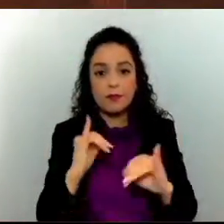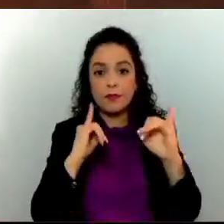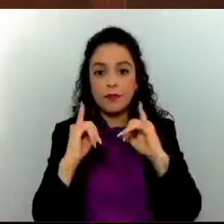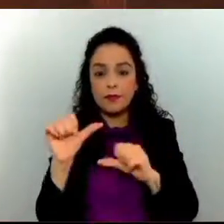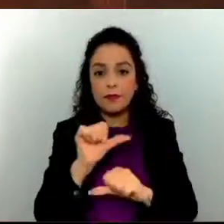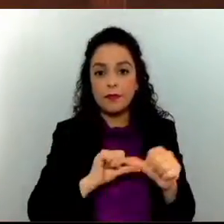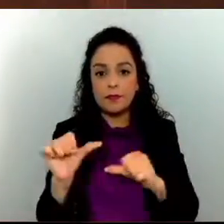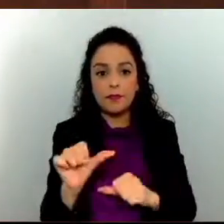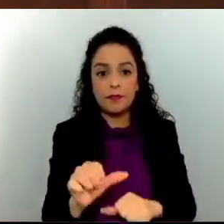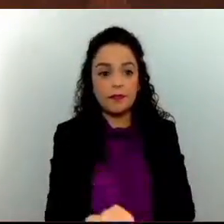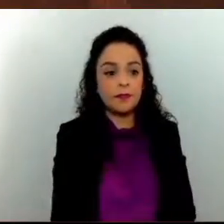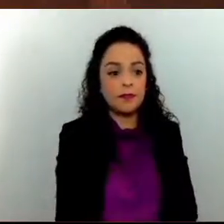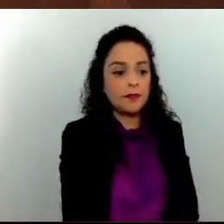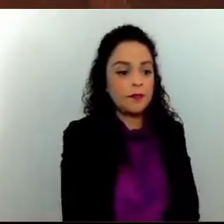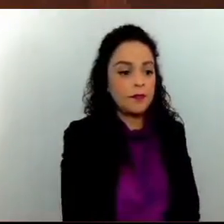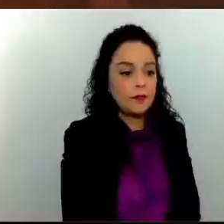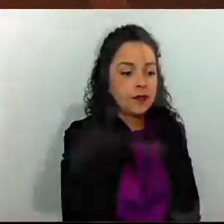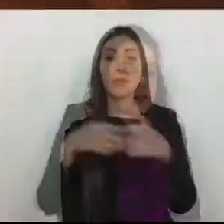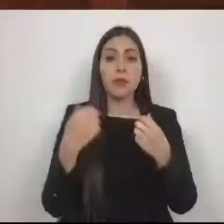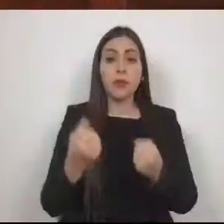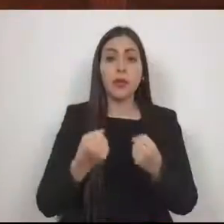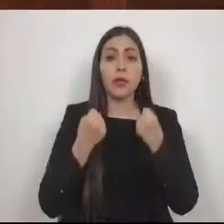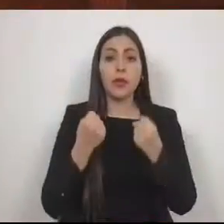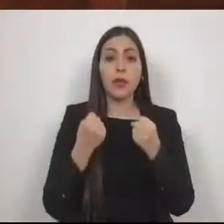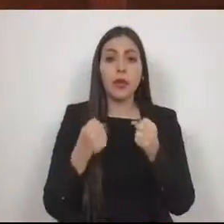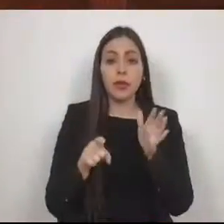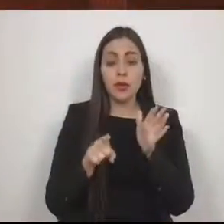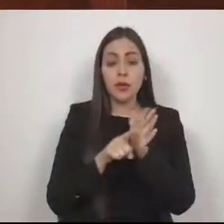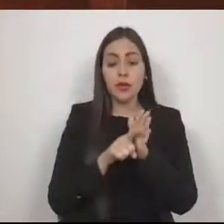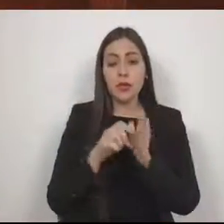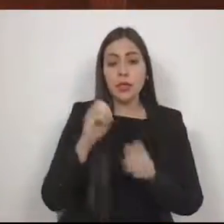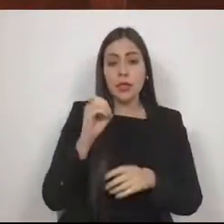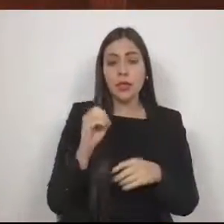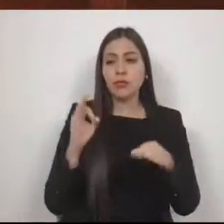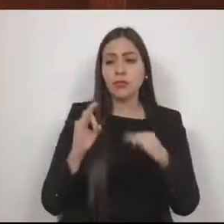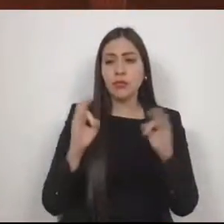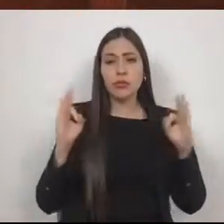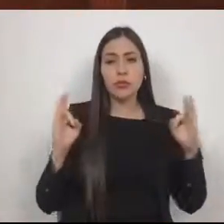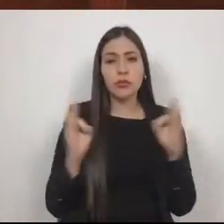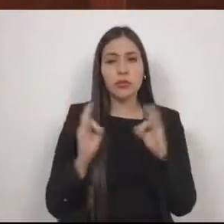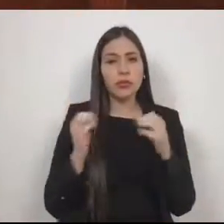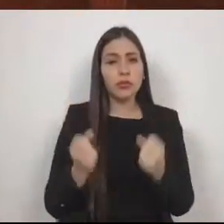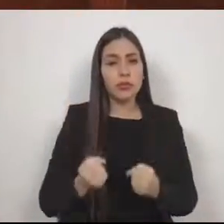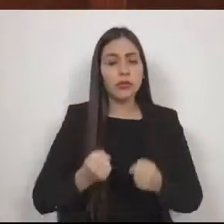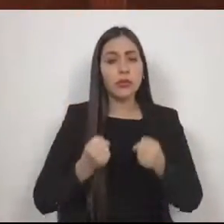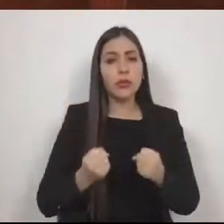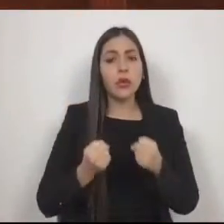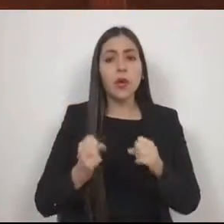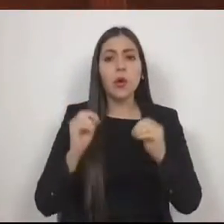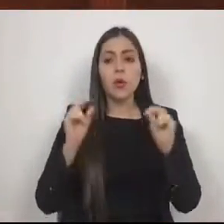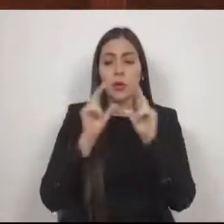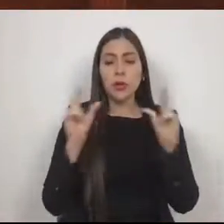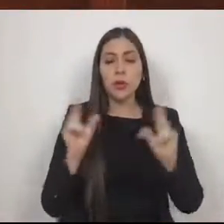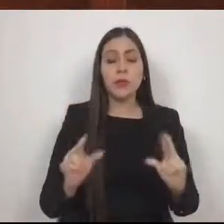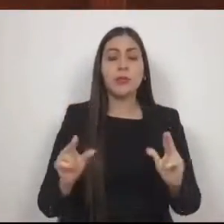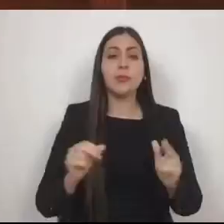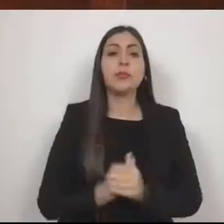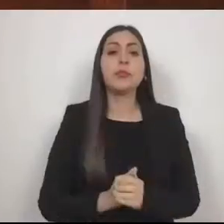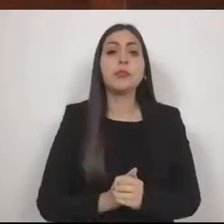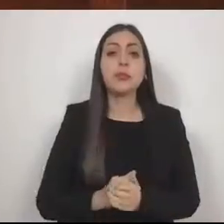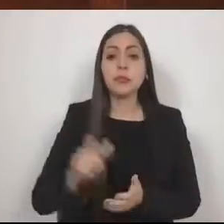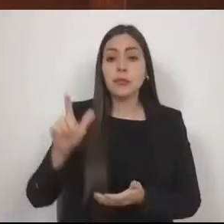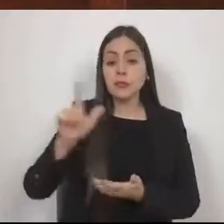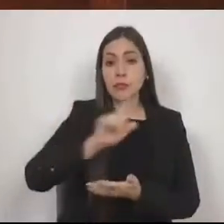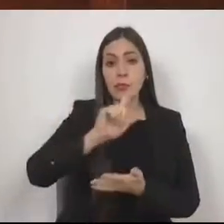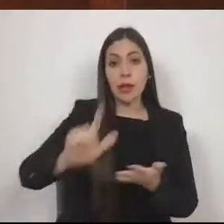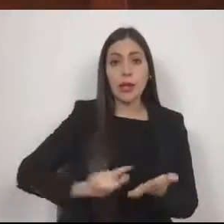temperaturas de bajo cero, congelaciones y nevadas. La Ley General de Protección Civil, en su